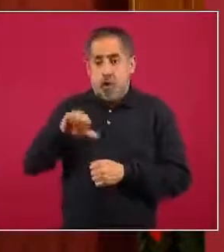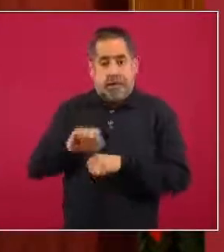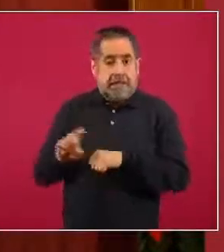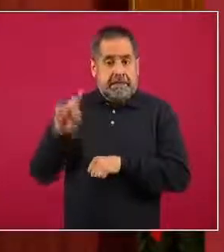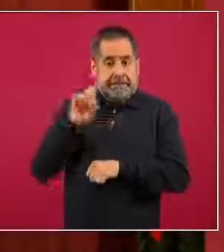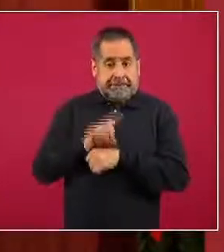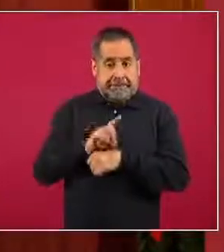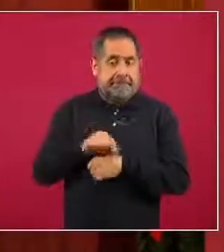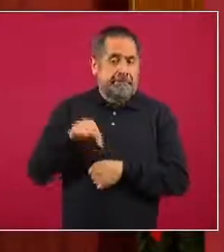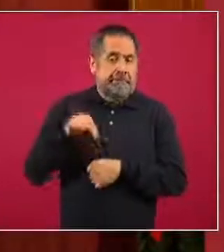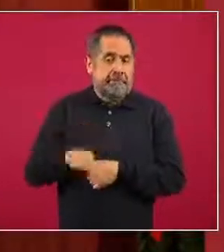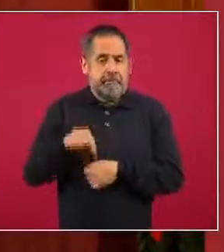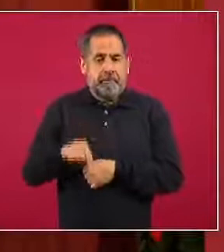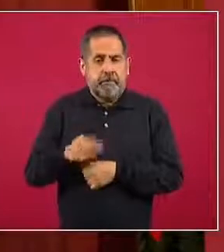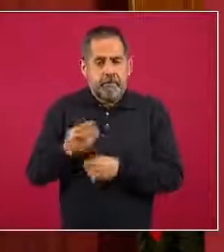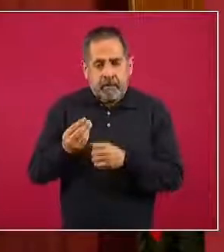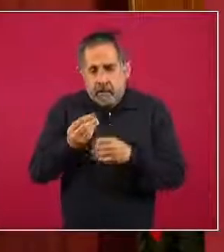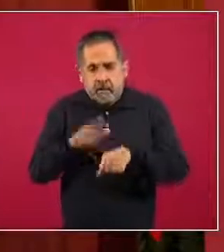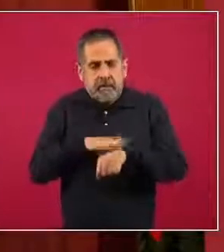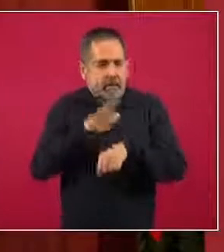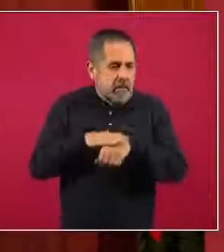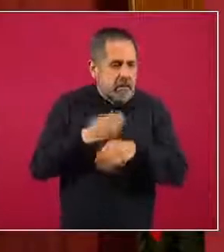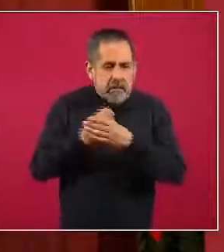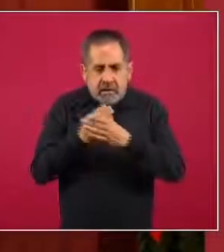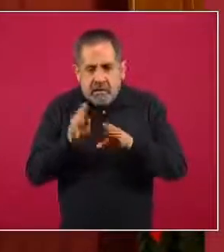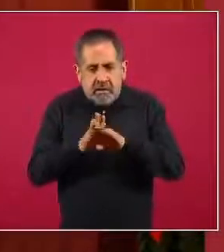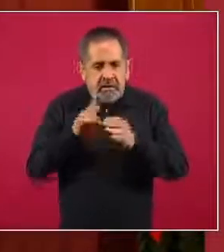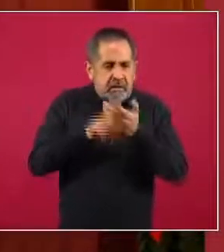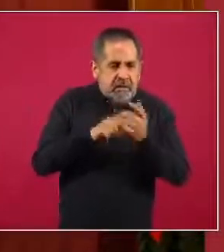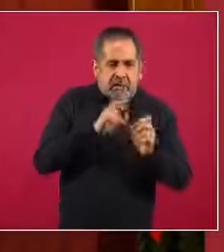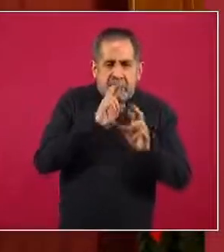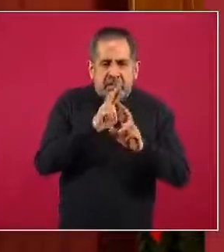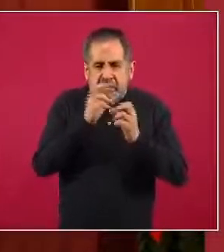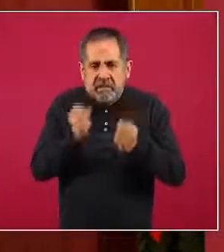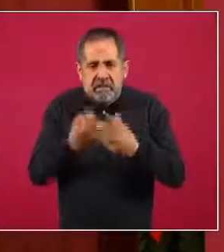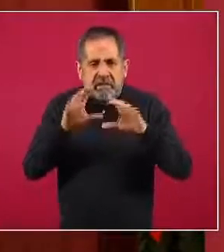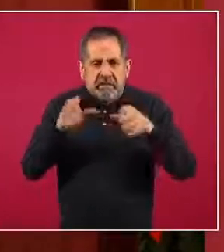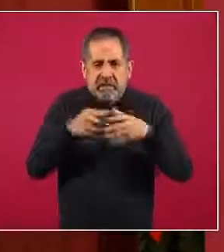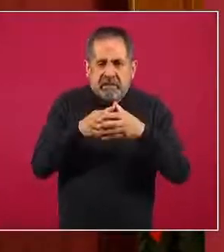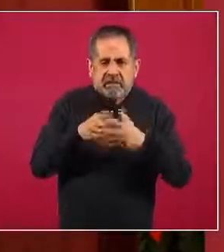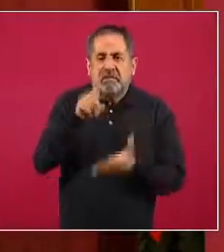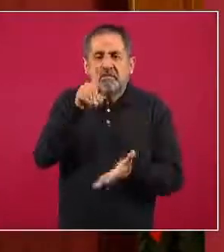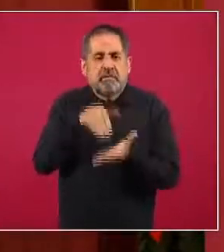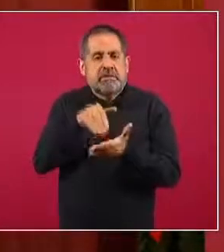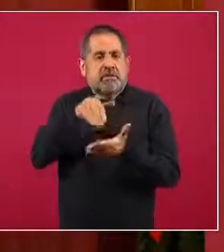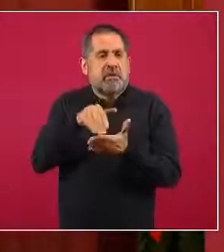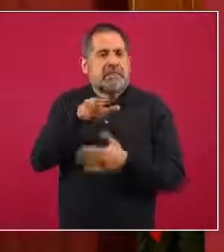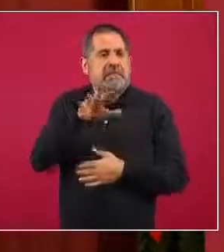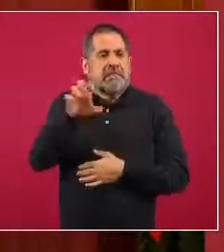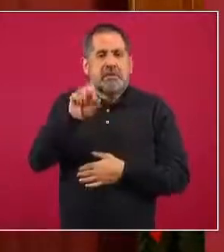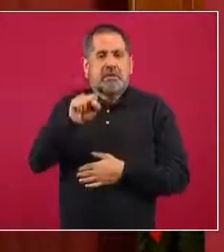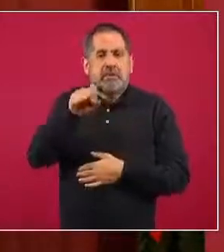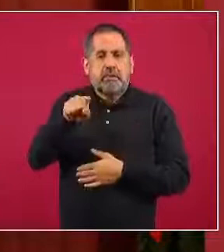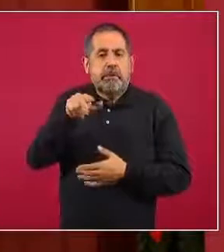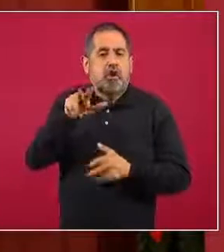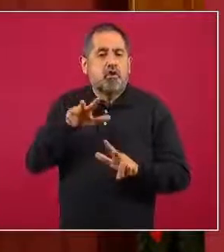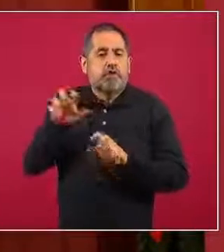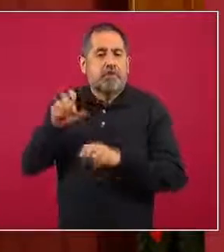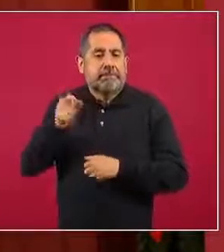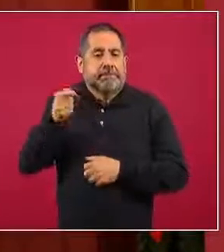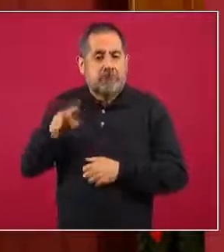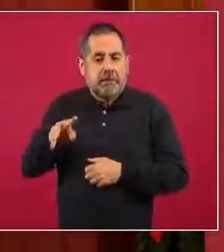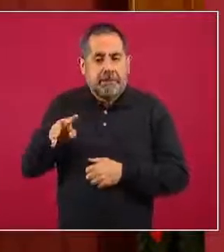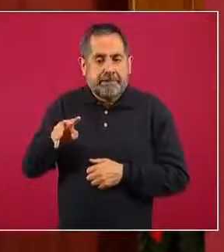precisamente en este proceso de clasificación y de obtención de resultados, son ya 1 millón 561 mil 829,